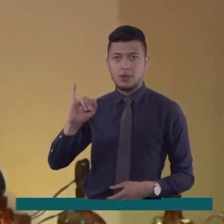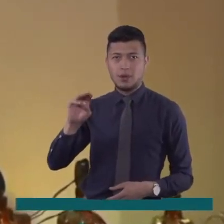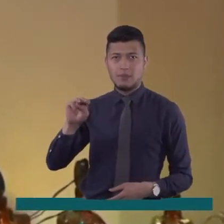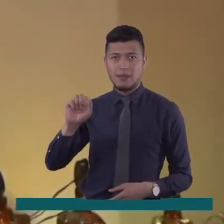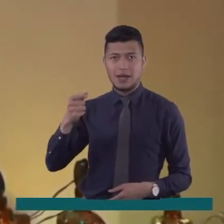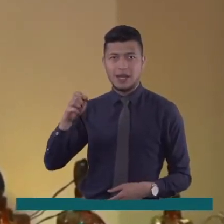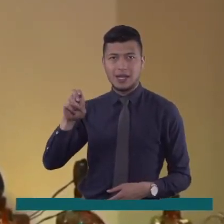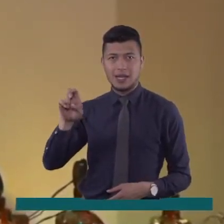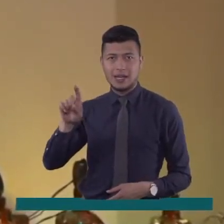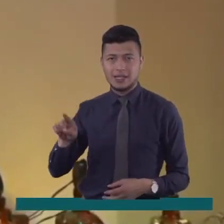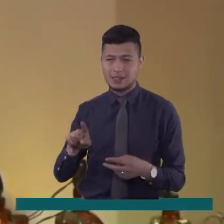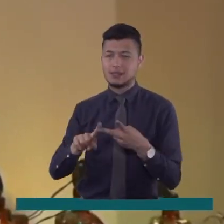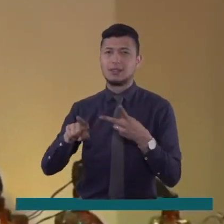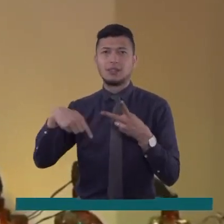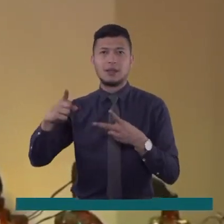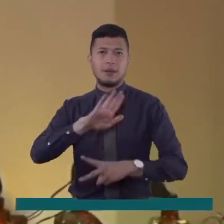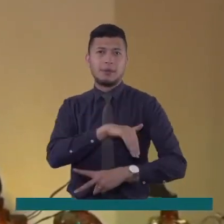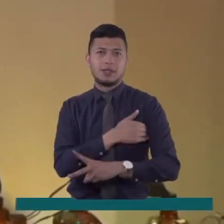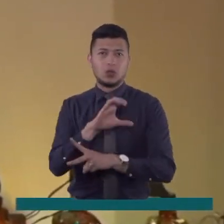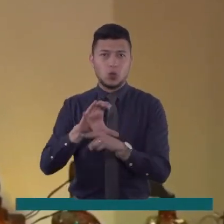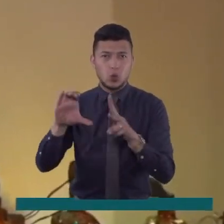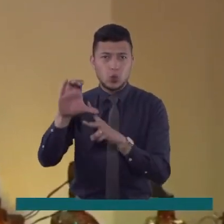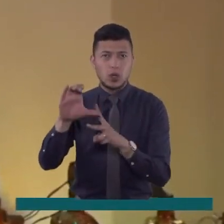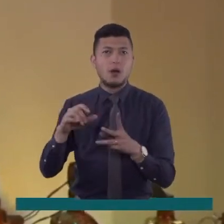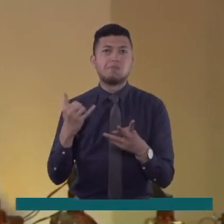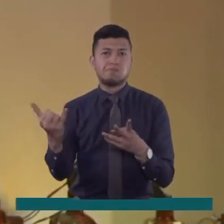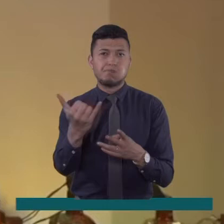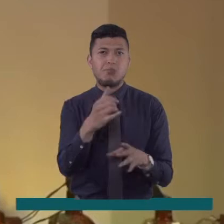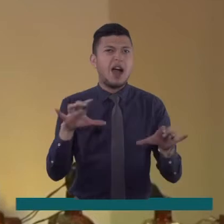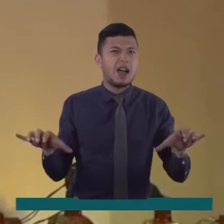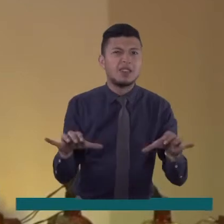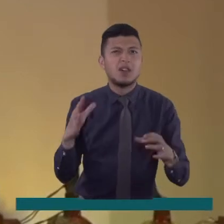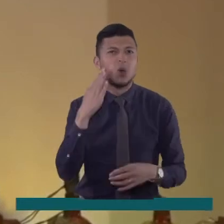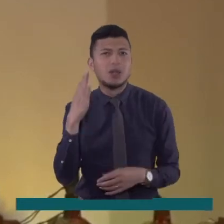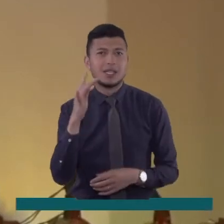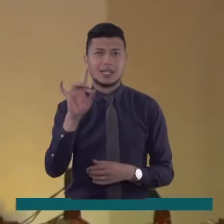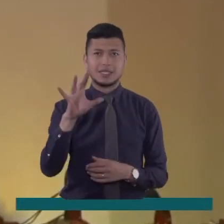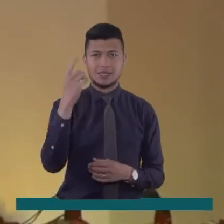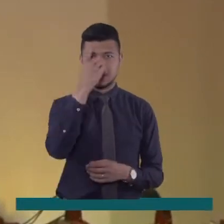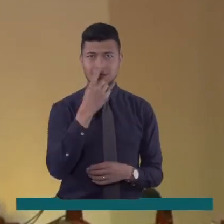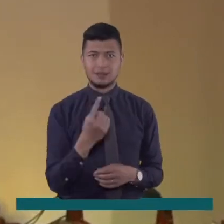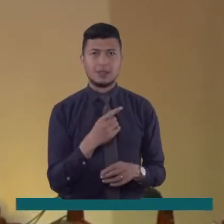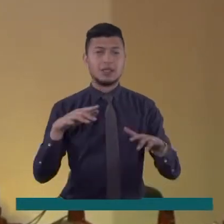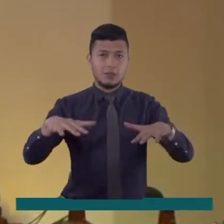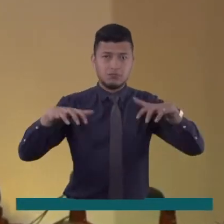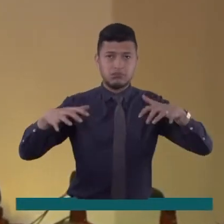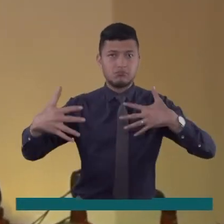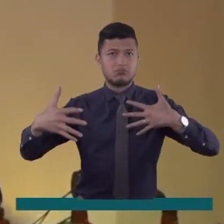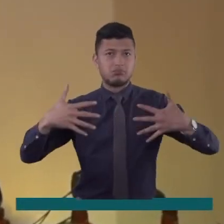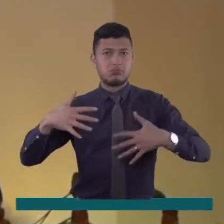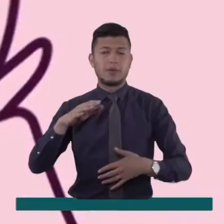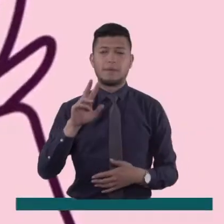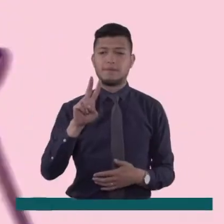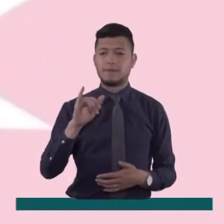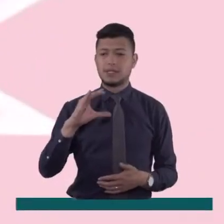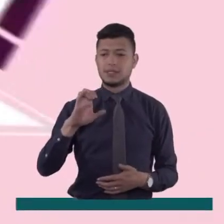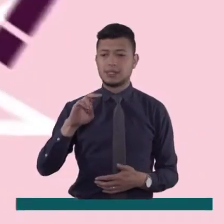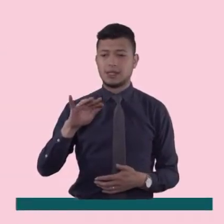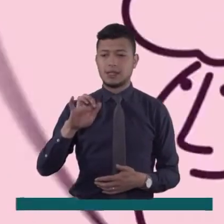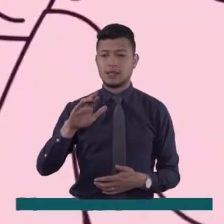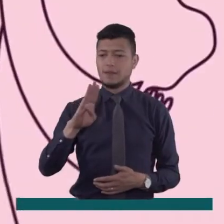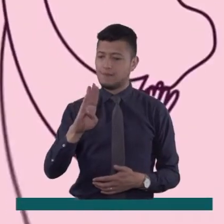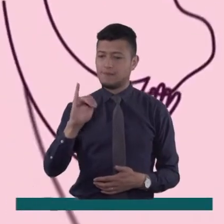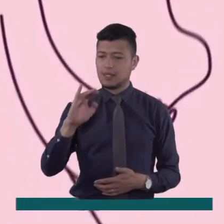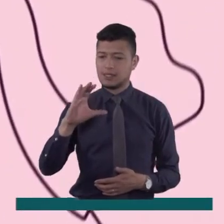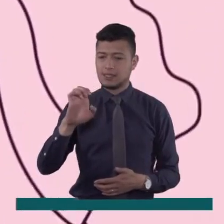apoyo del FDC y el Ministerio de Cultura. Esta actividad se realizará el 15 de septiembre en el Teatro Bicentenario de Tunja. El